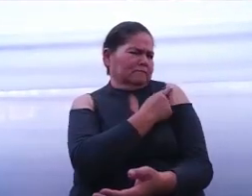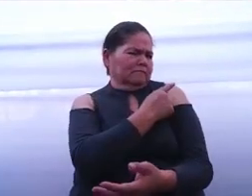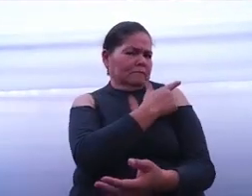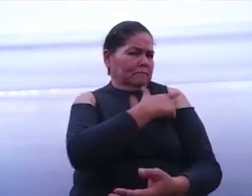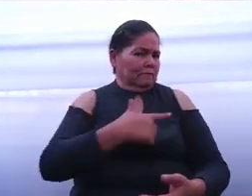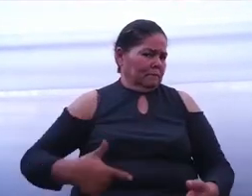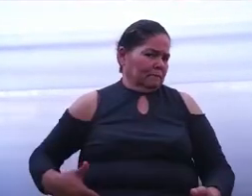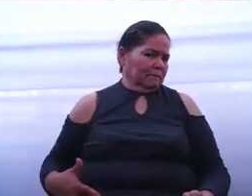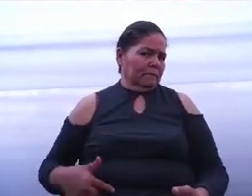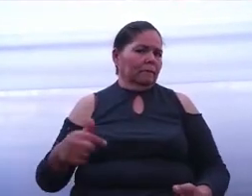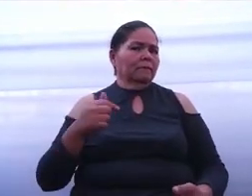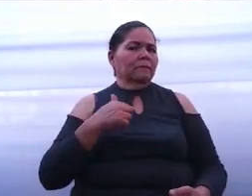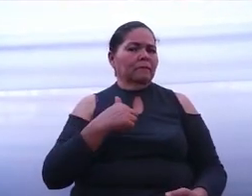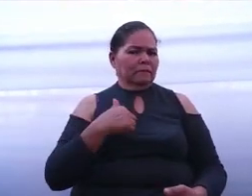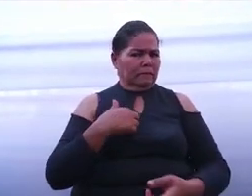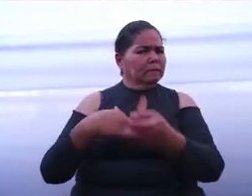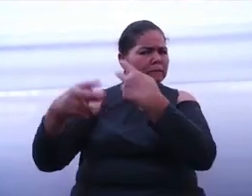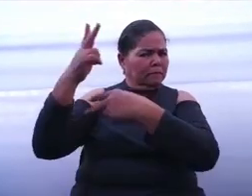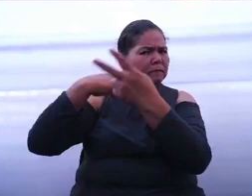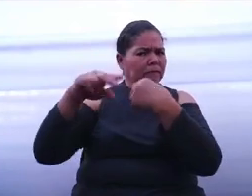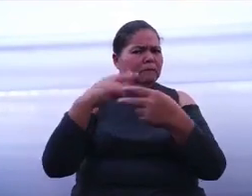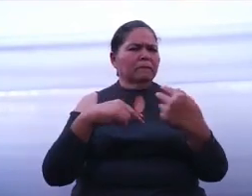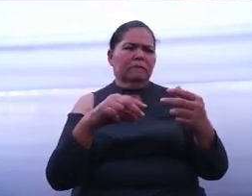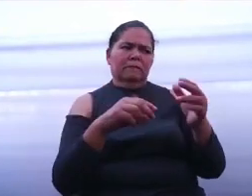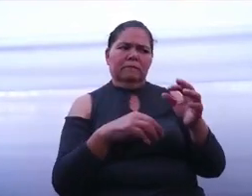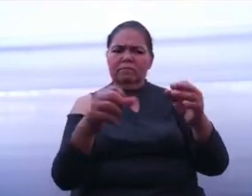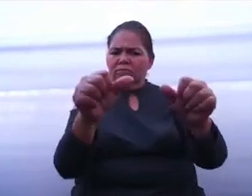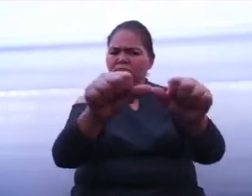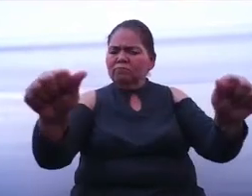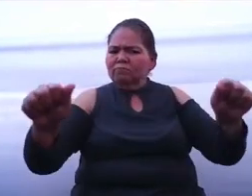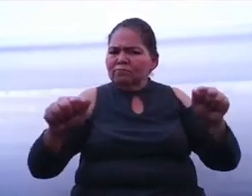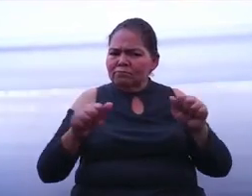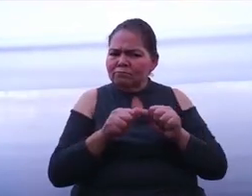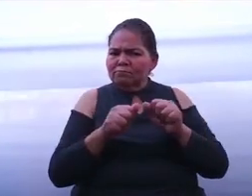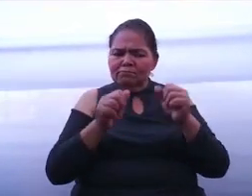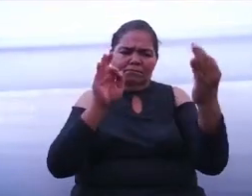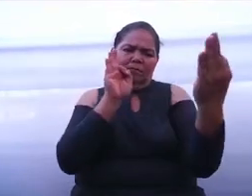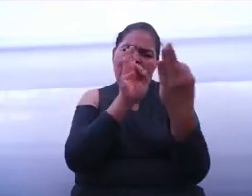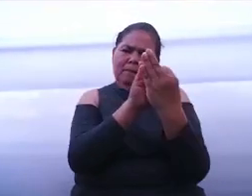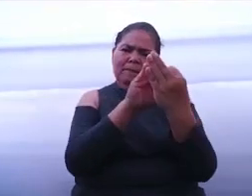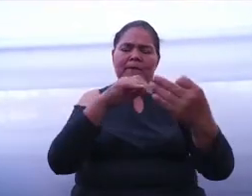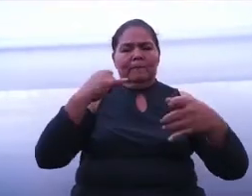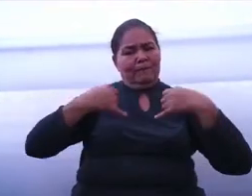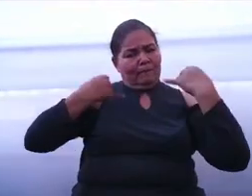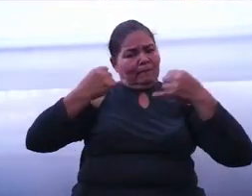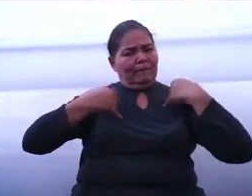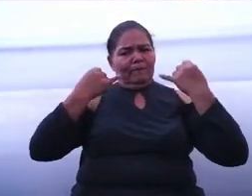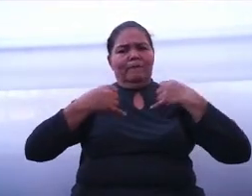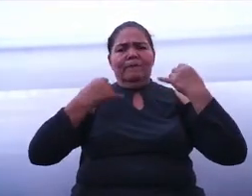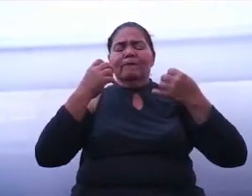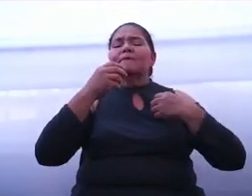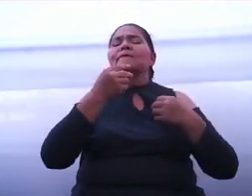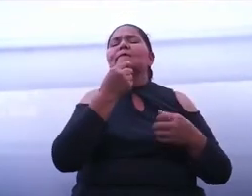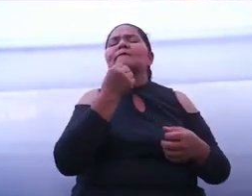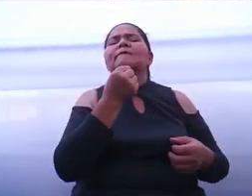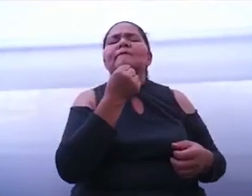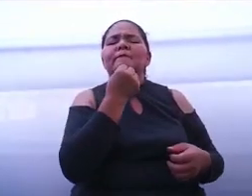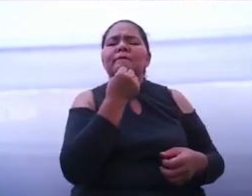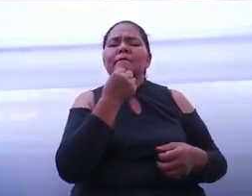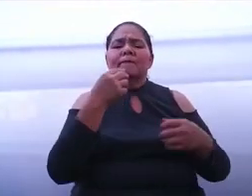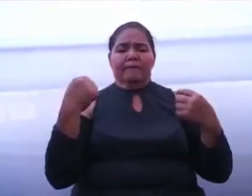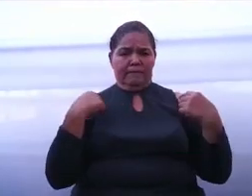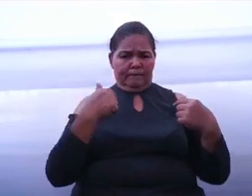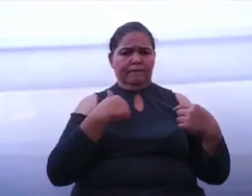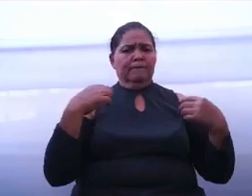Yo vengo de las aulas, de estar cerca de los jóvenes, de quienes he aprendido el